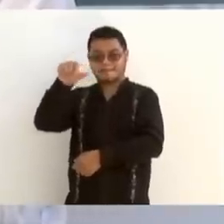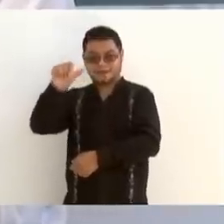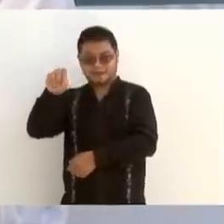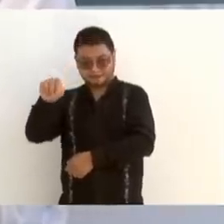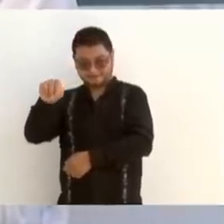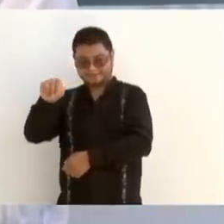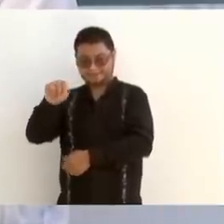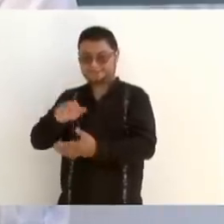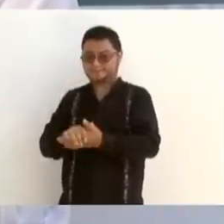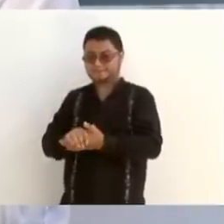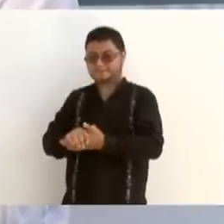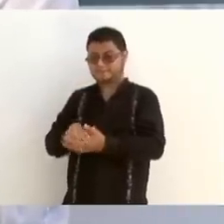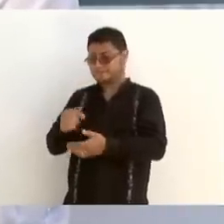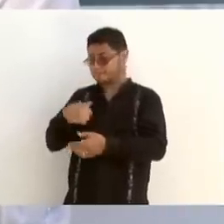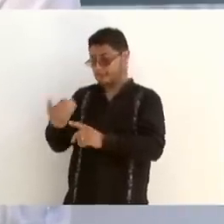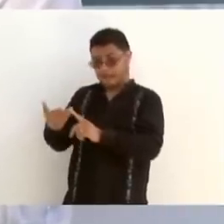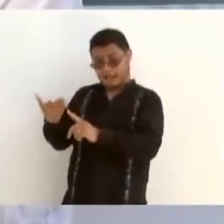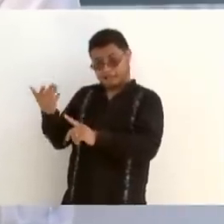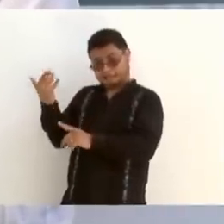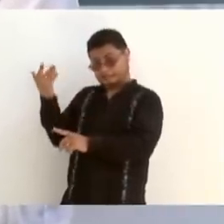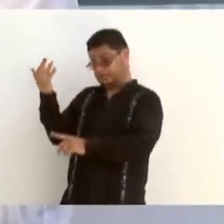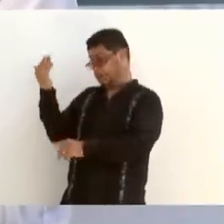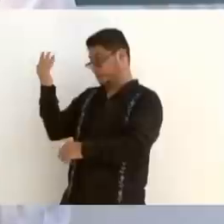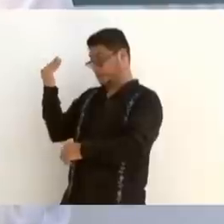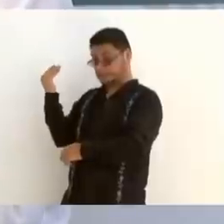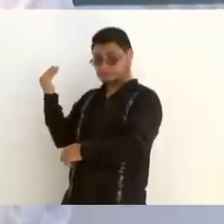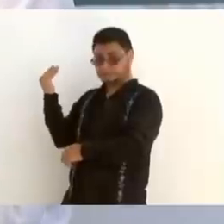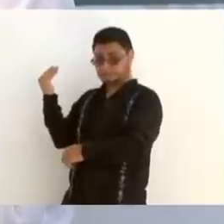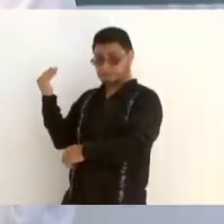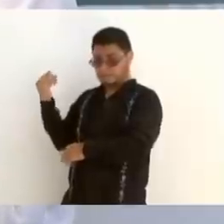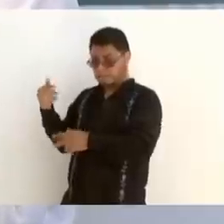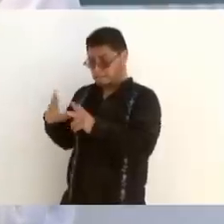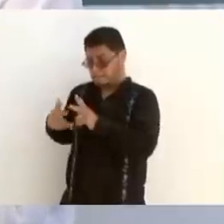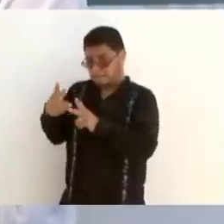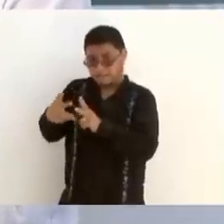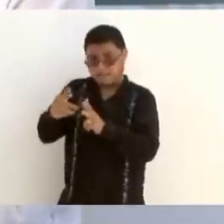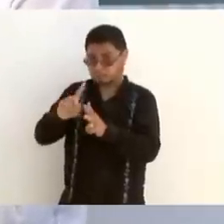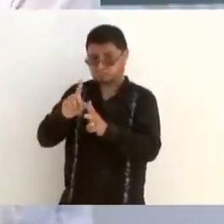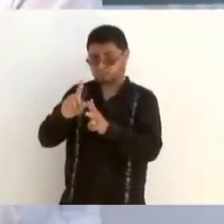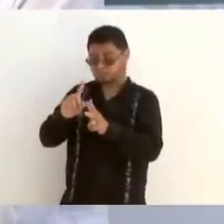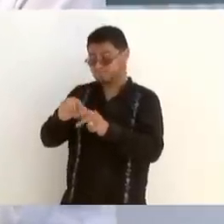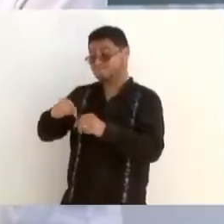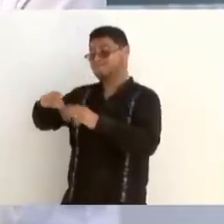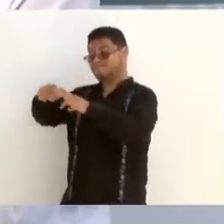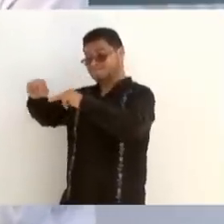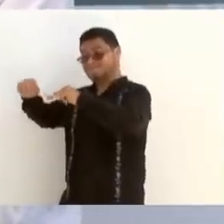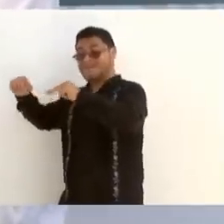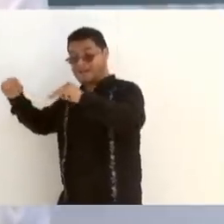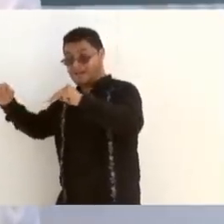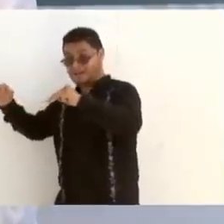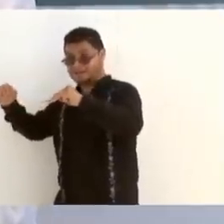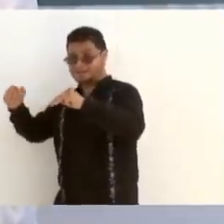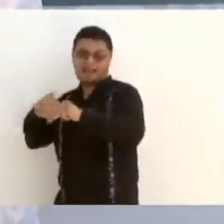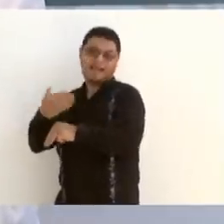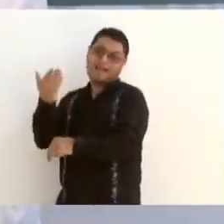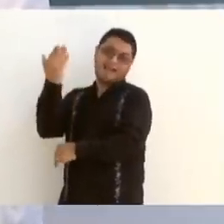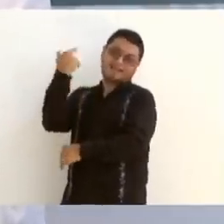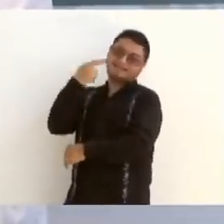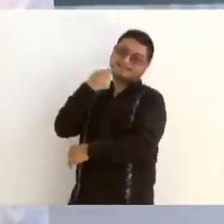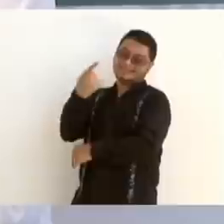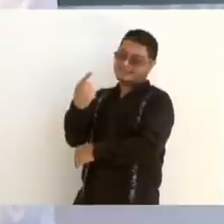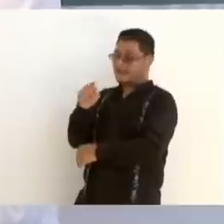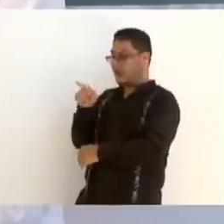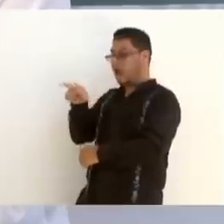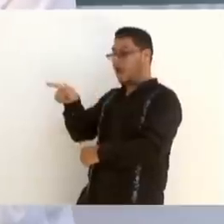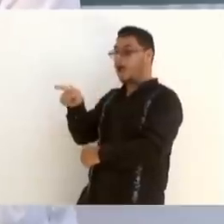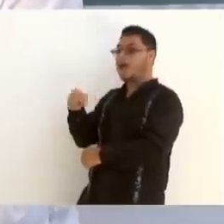Antes todo era por mar. Se decía que vivir cerca del mar era vivir cerca del